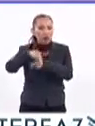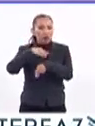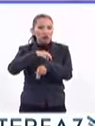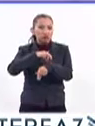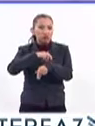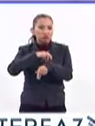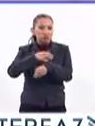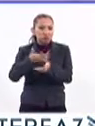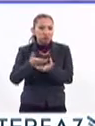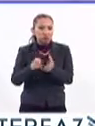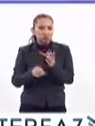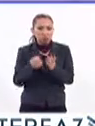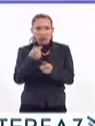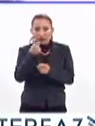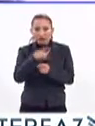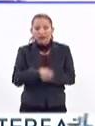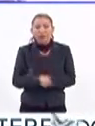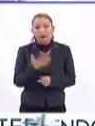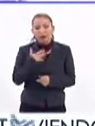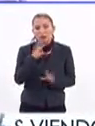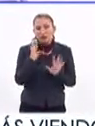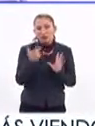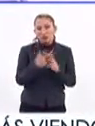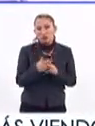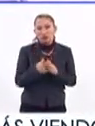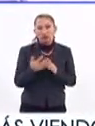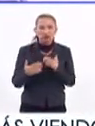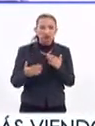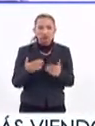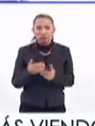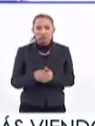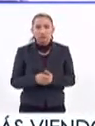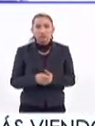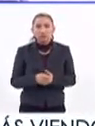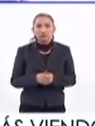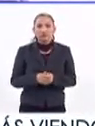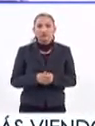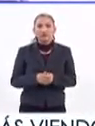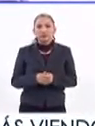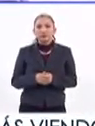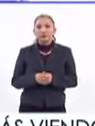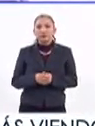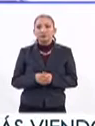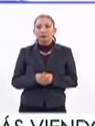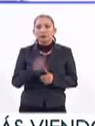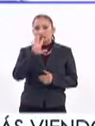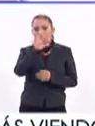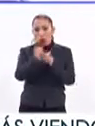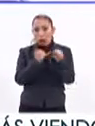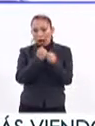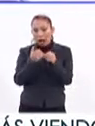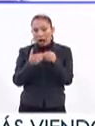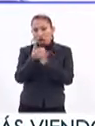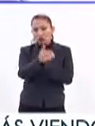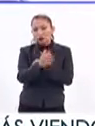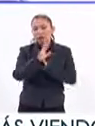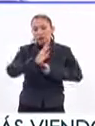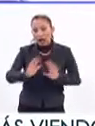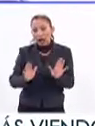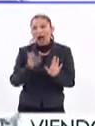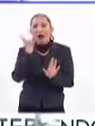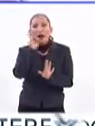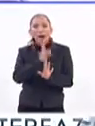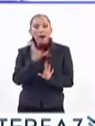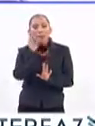Perfecto. Mira, nosotros tenemos estimado que en unos cinco años estar haciendo ya